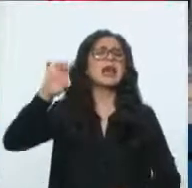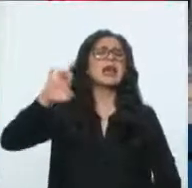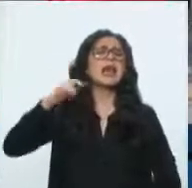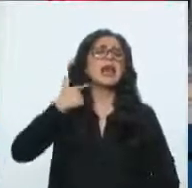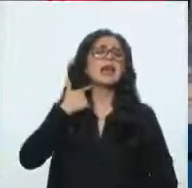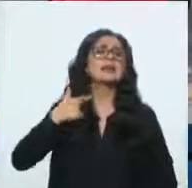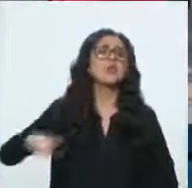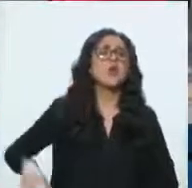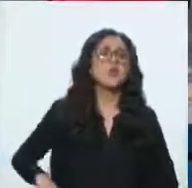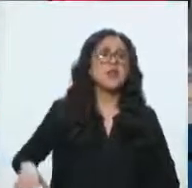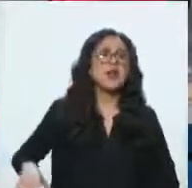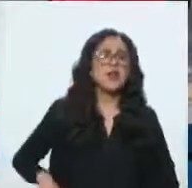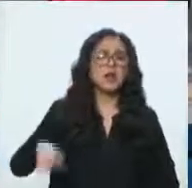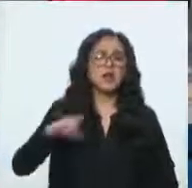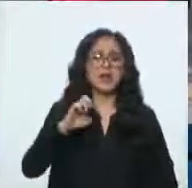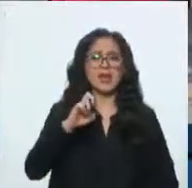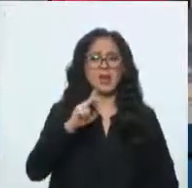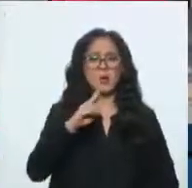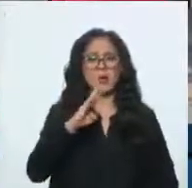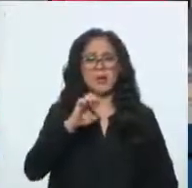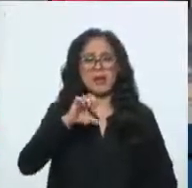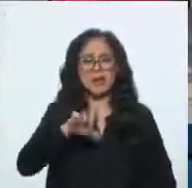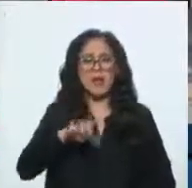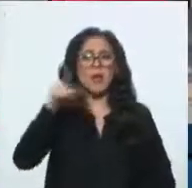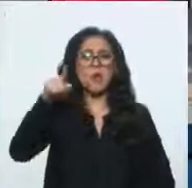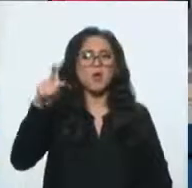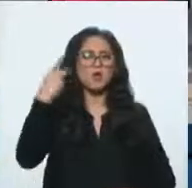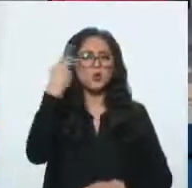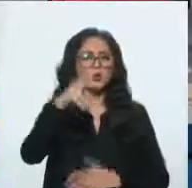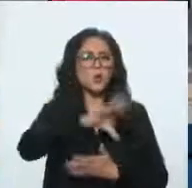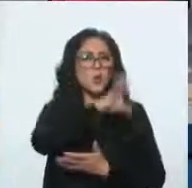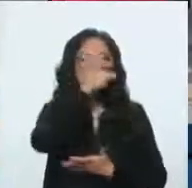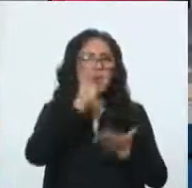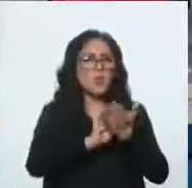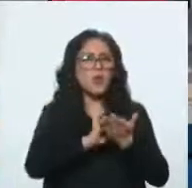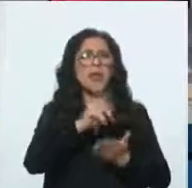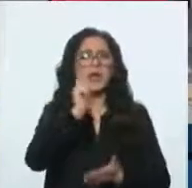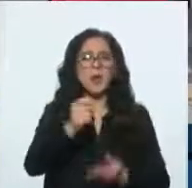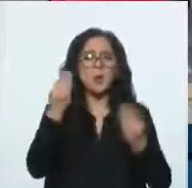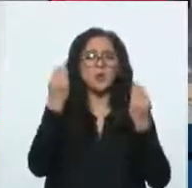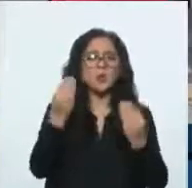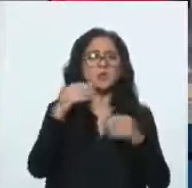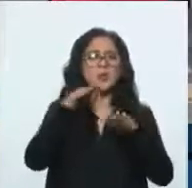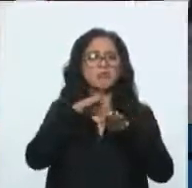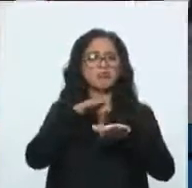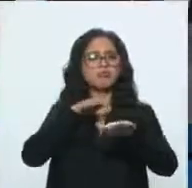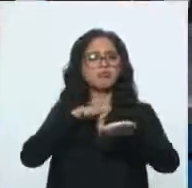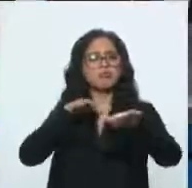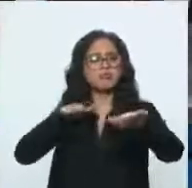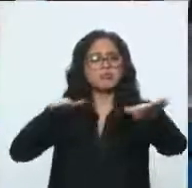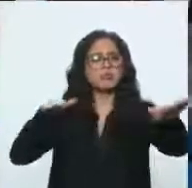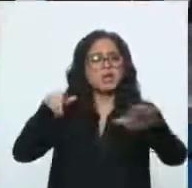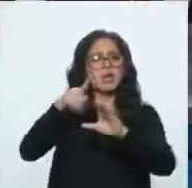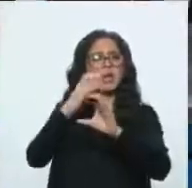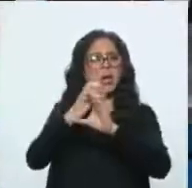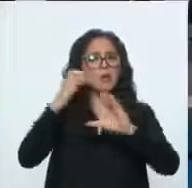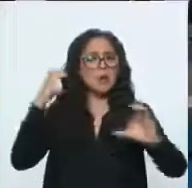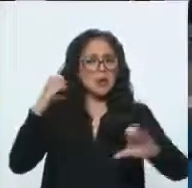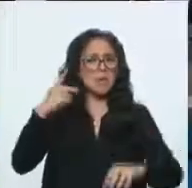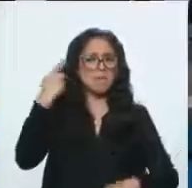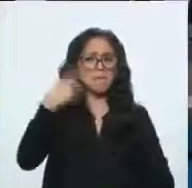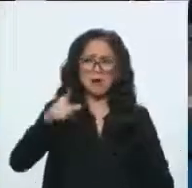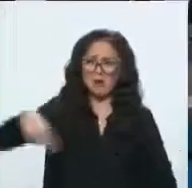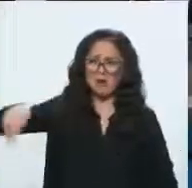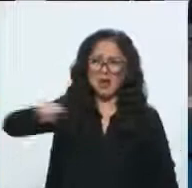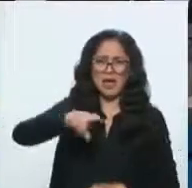Vila, que fue escandaloso en su momento porque eran una serie de camionetas blindadas, pero no tenía nada que ver con la comitiva del presidente,